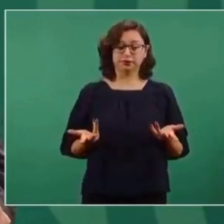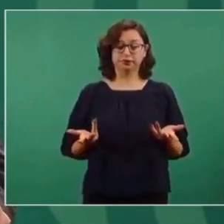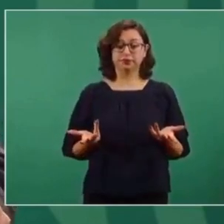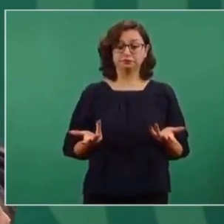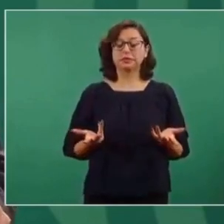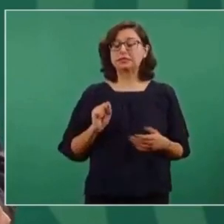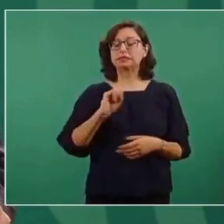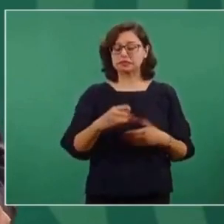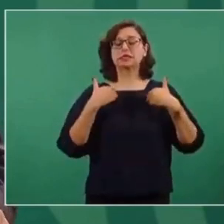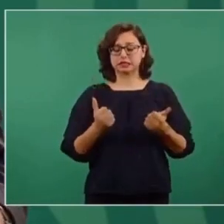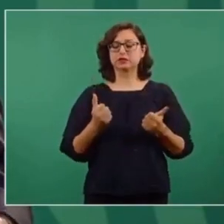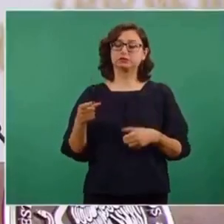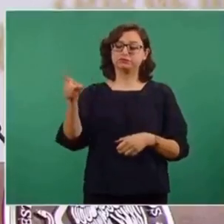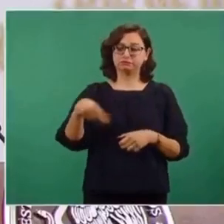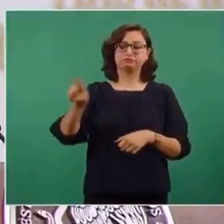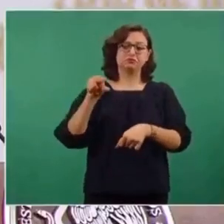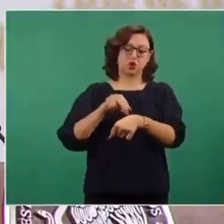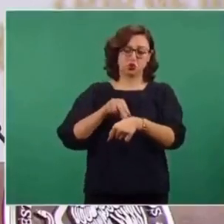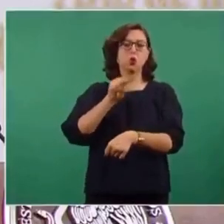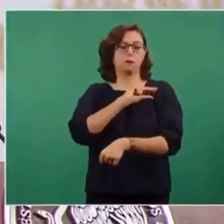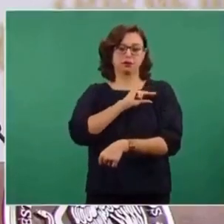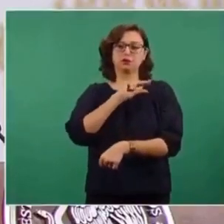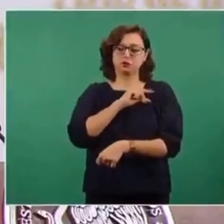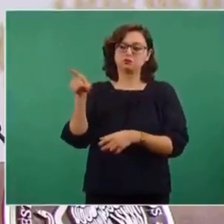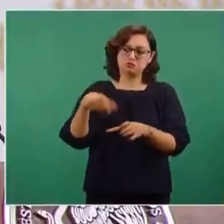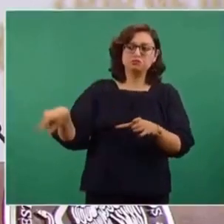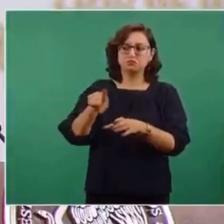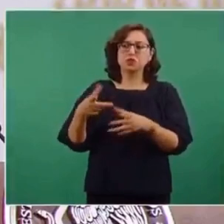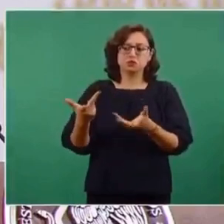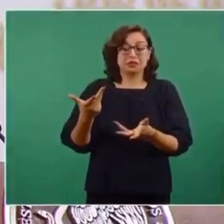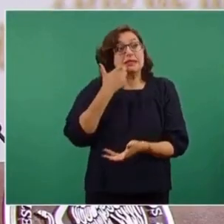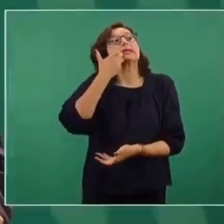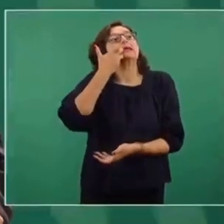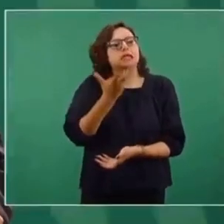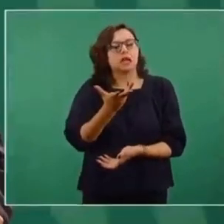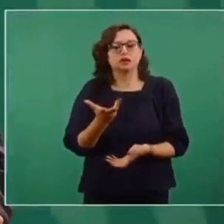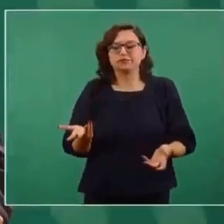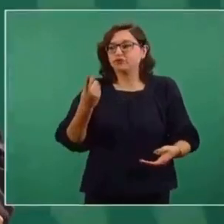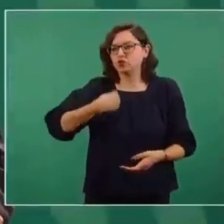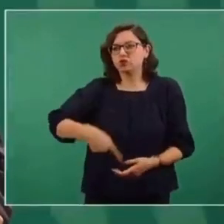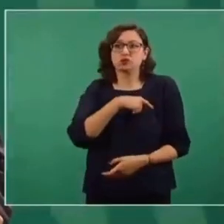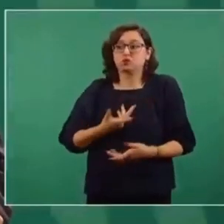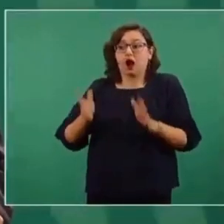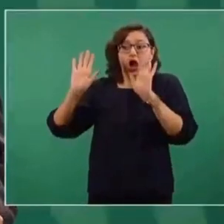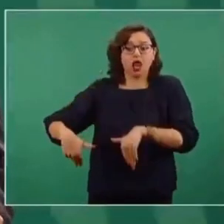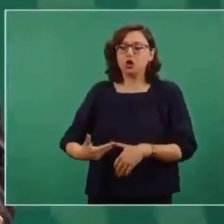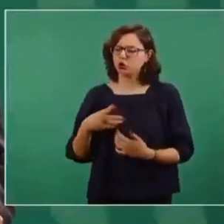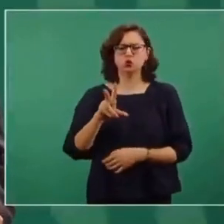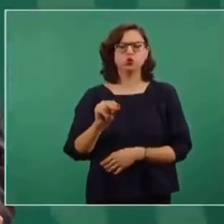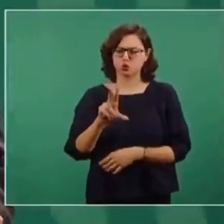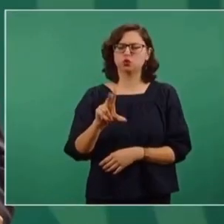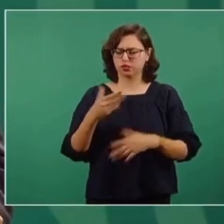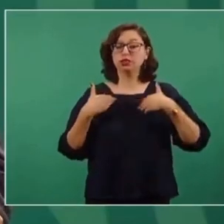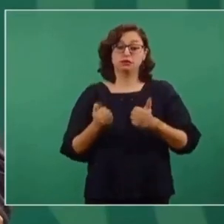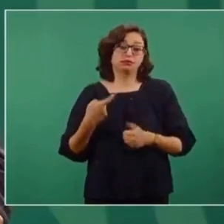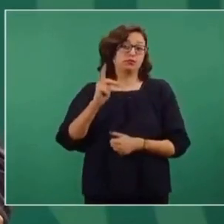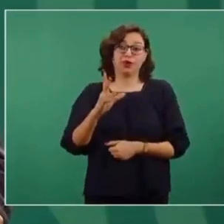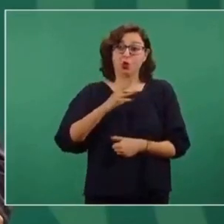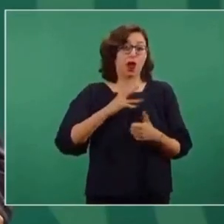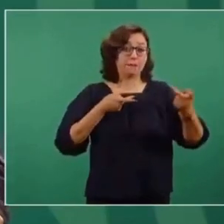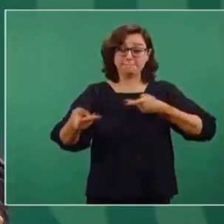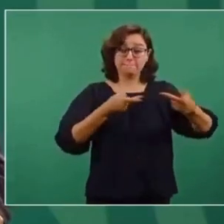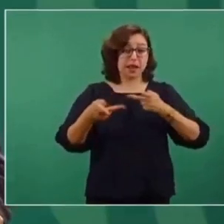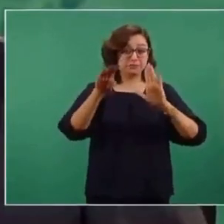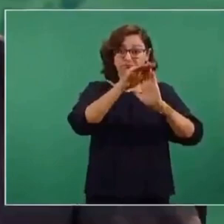yo entiendo la demanda de los médicos, no la tiramos al cesto de la basura, pero tenemos ya una estrategia